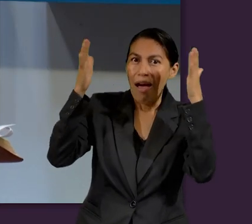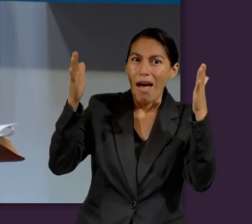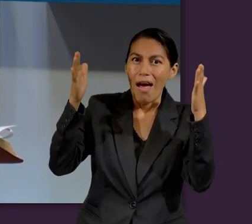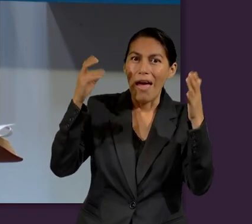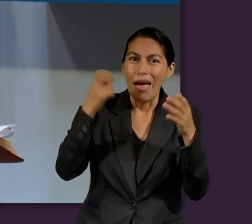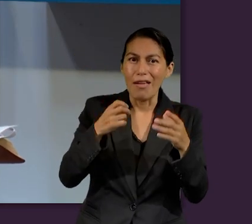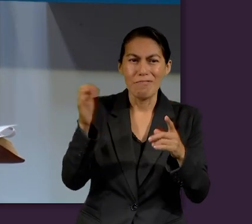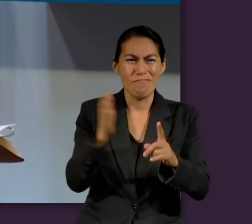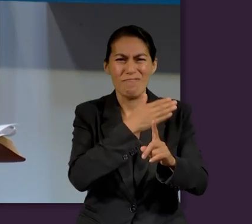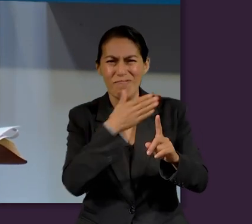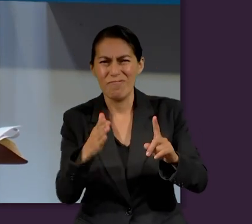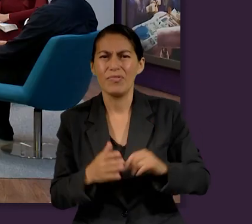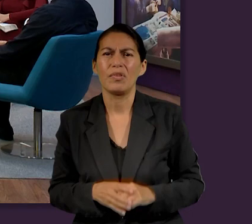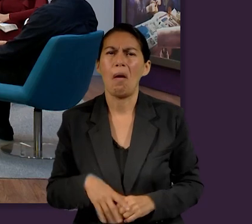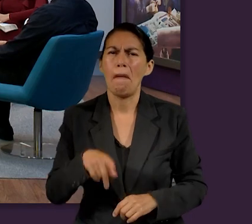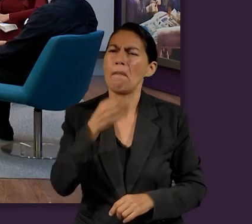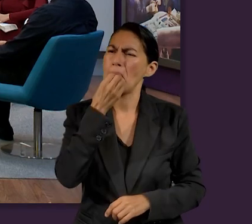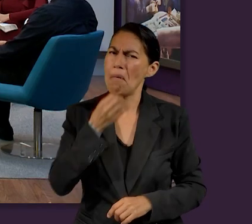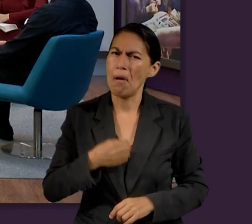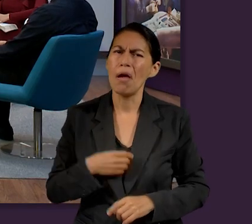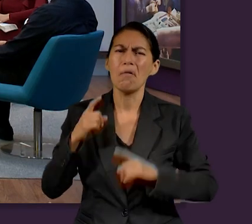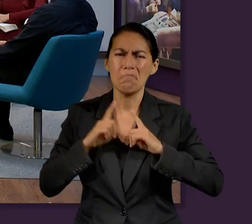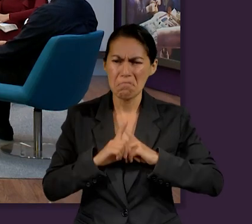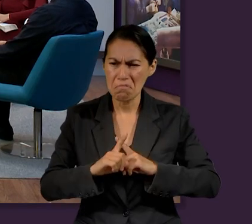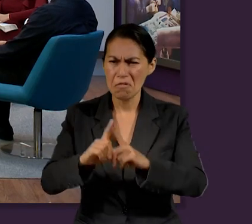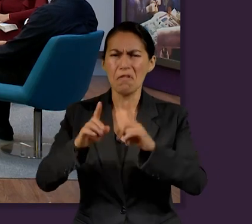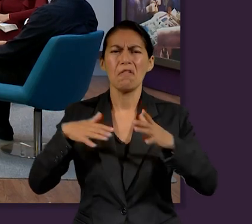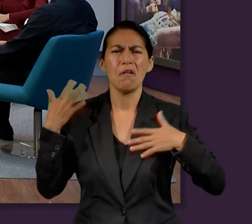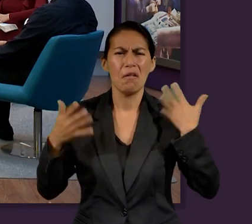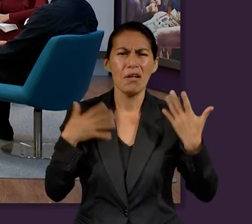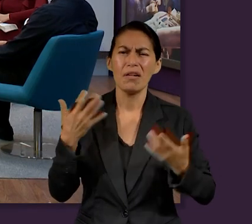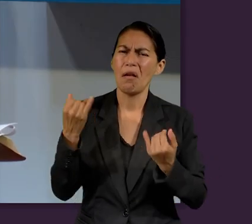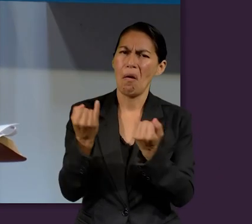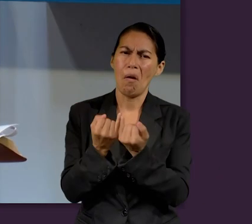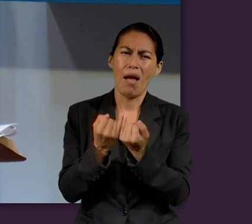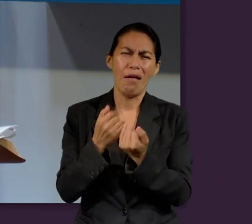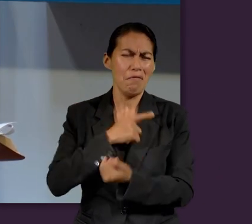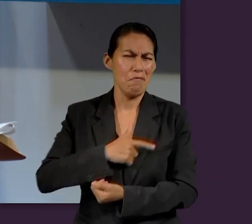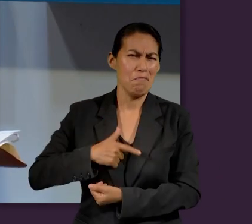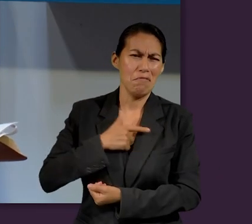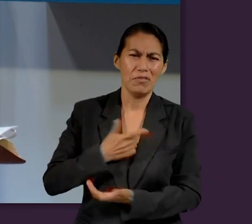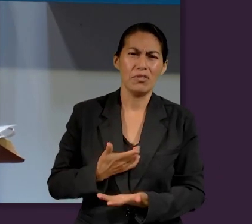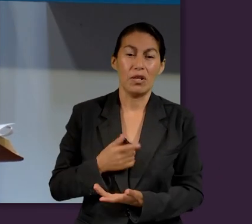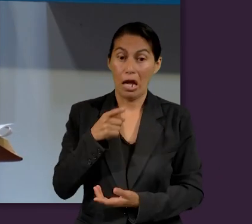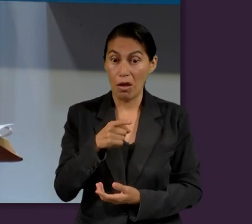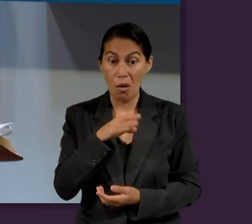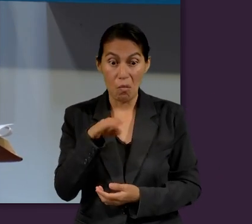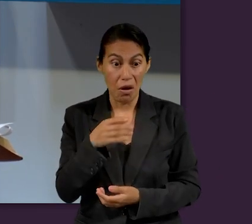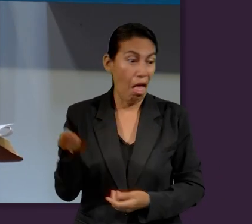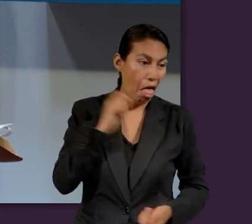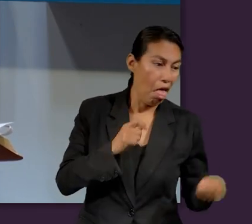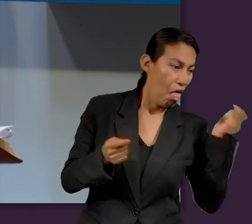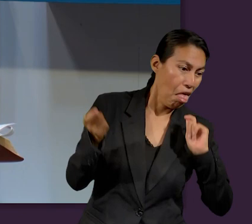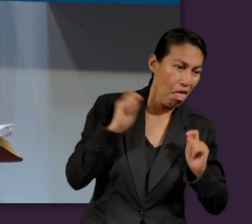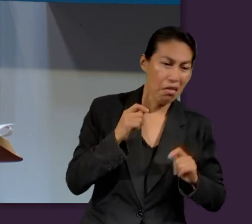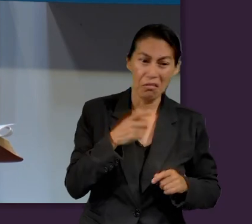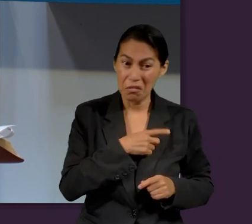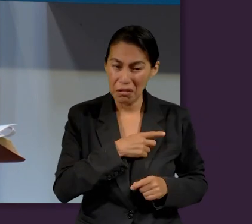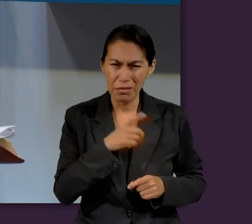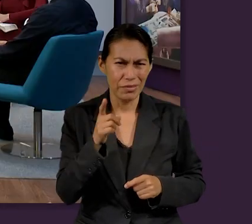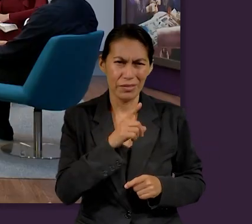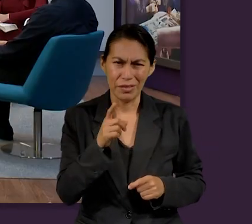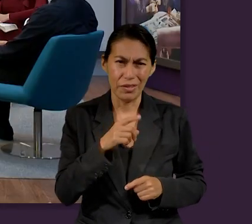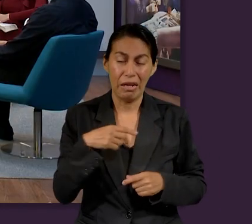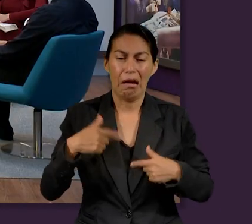azotados y ellos salían felices de pasar la misma experiencia que su maestro. No lo buscaron. Fueron consecuencias de su